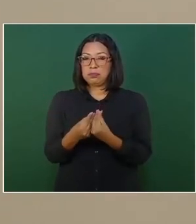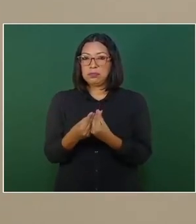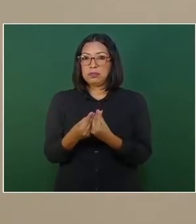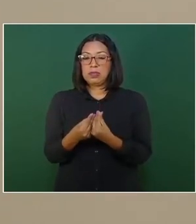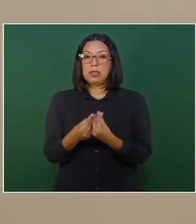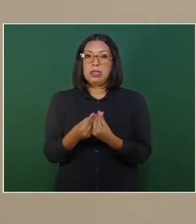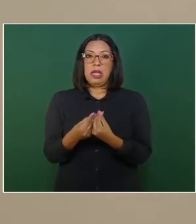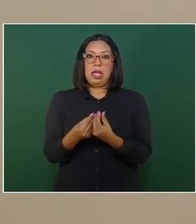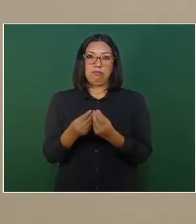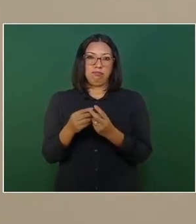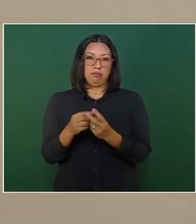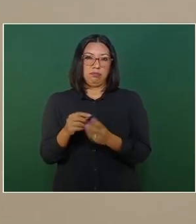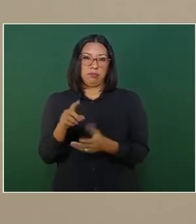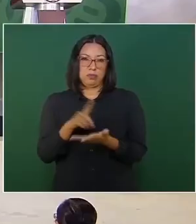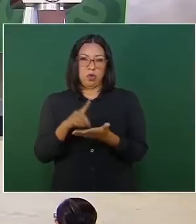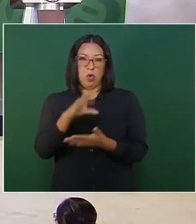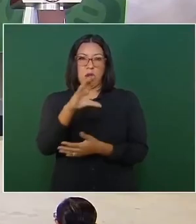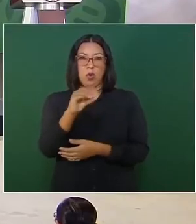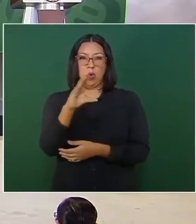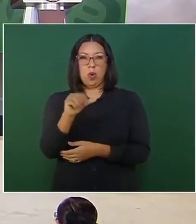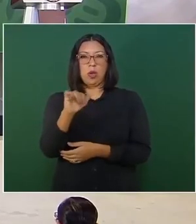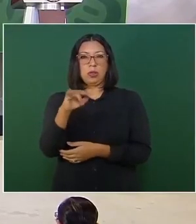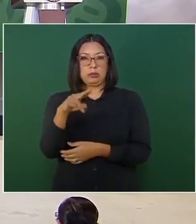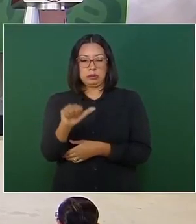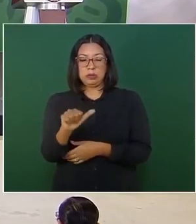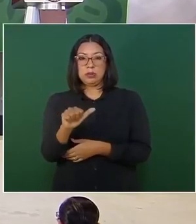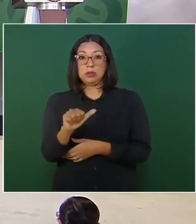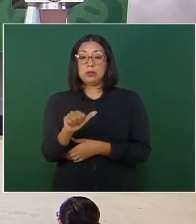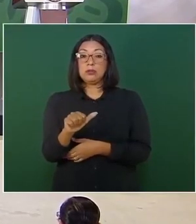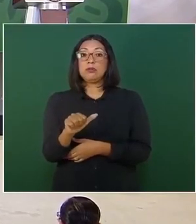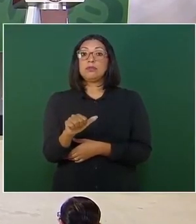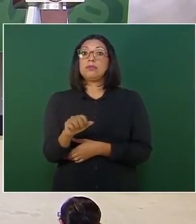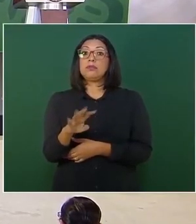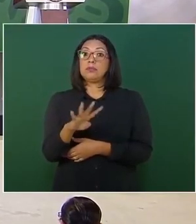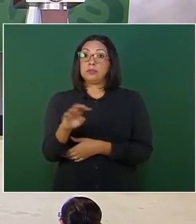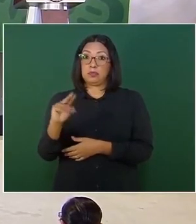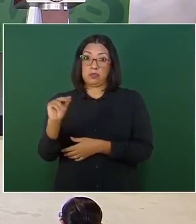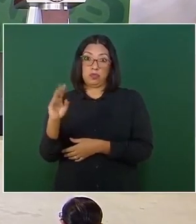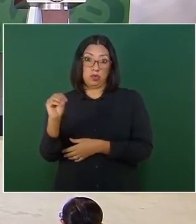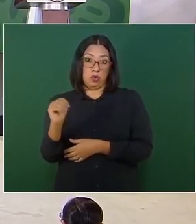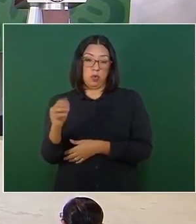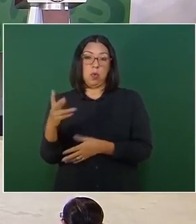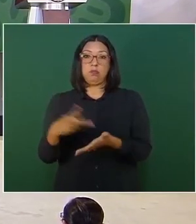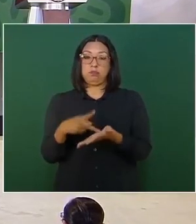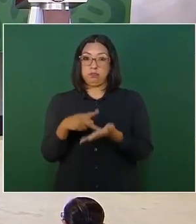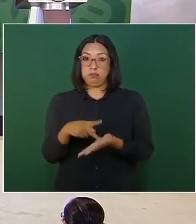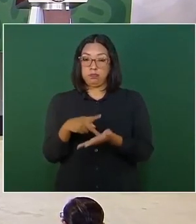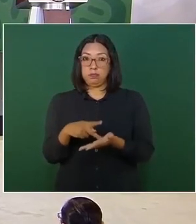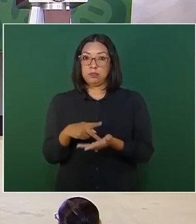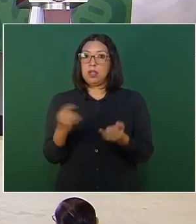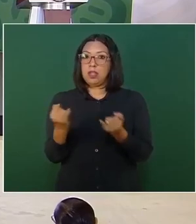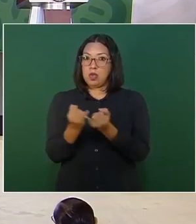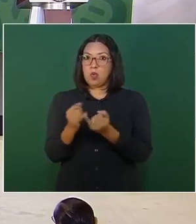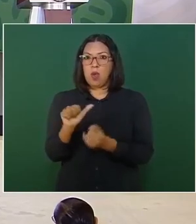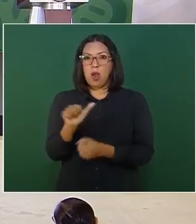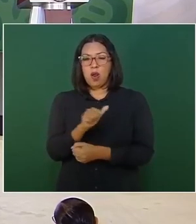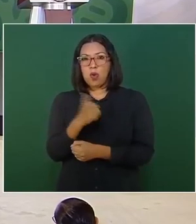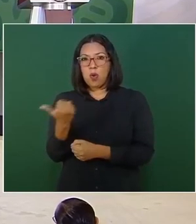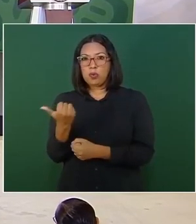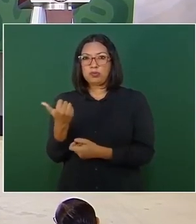a cocaína, 28 mil 449 kilogramos, también ha asegurado material